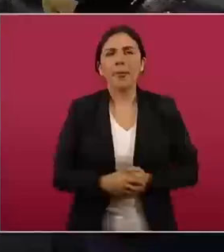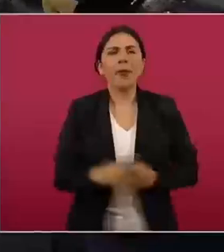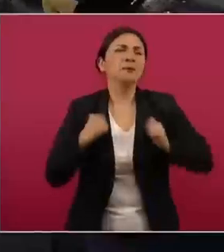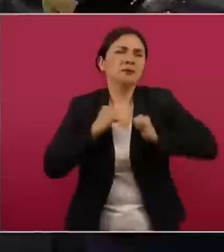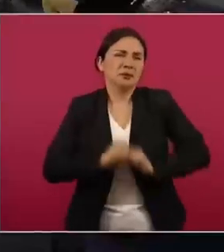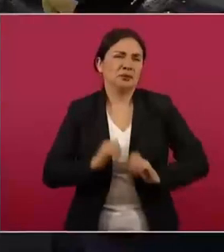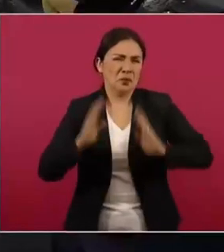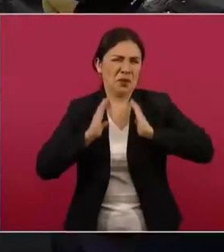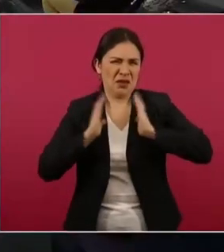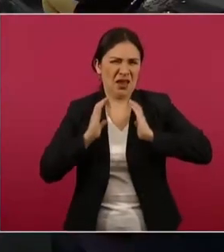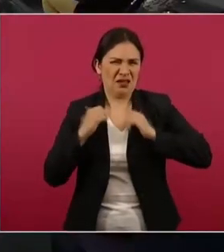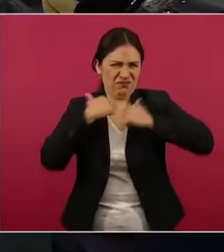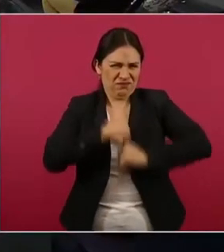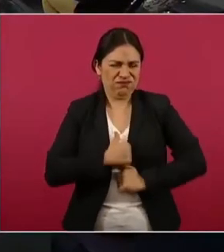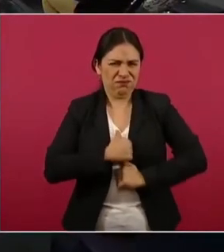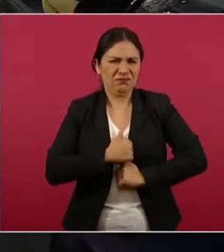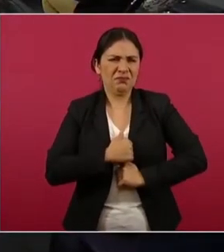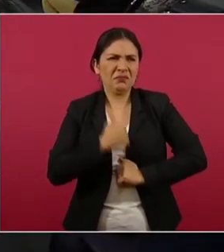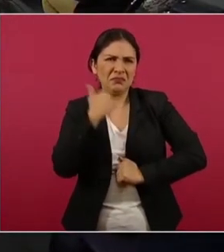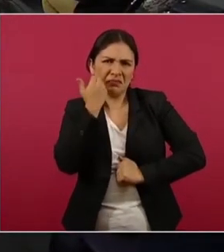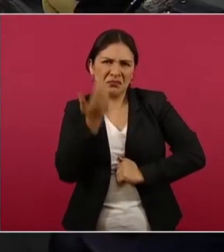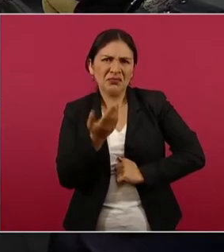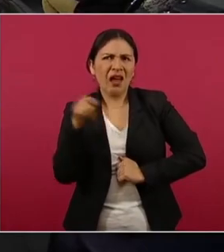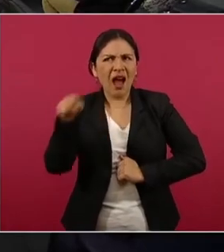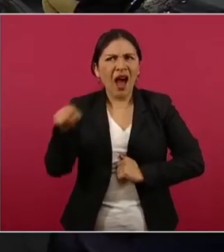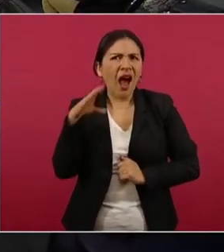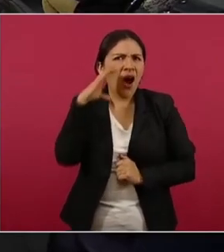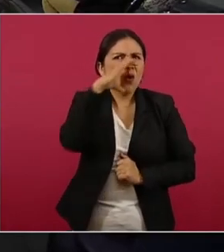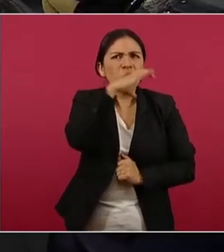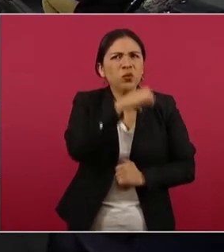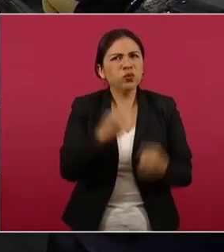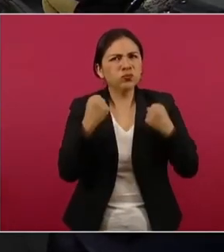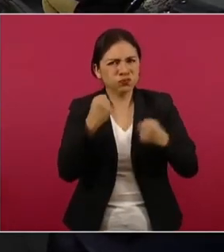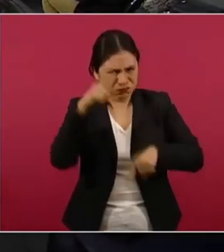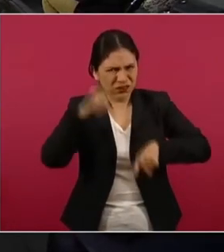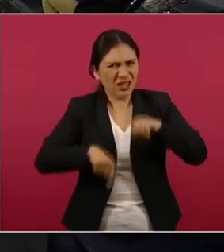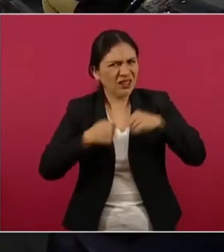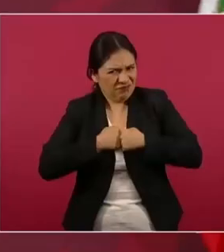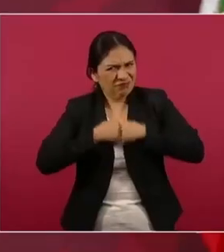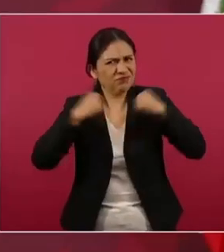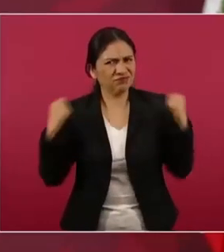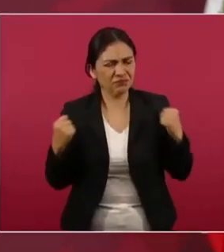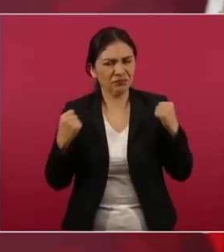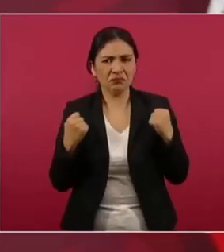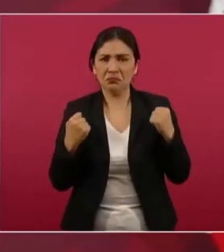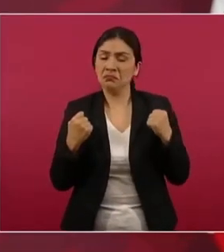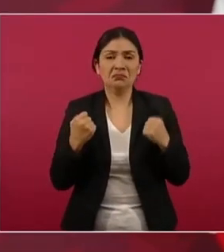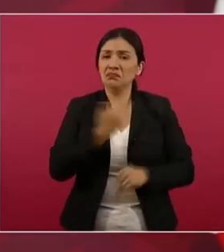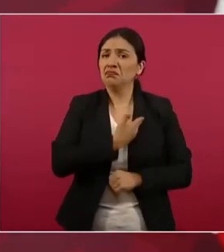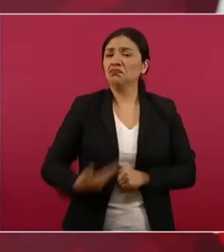militar, porque hay mucho calor. Dijo, no,